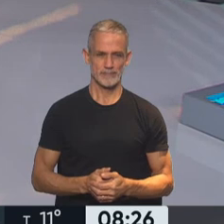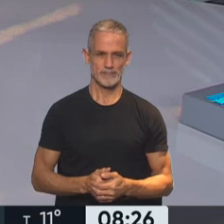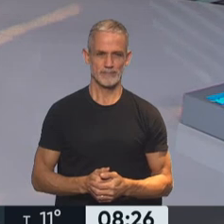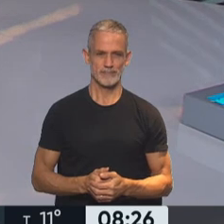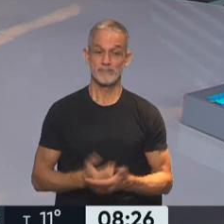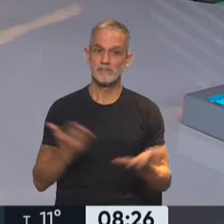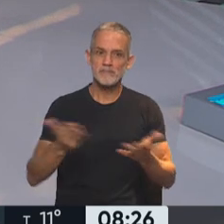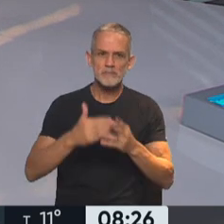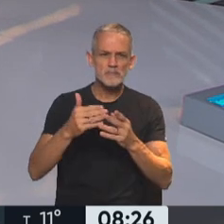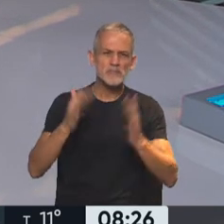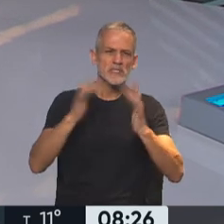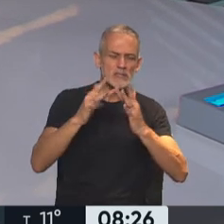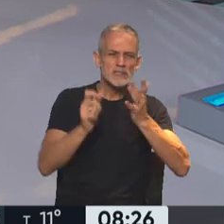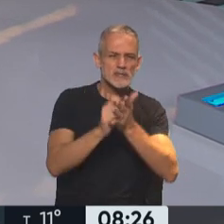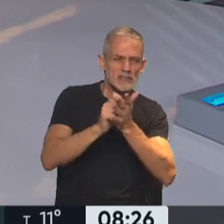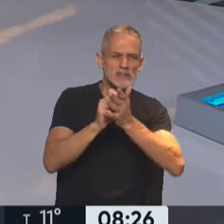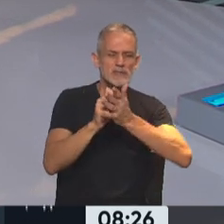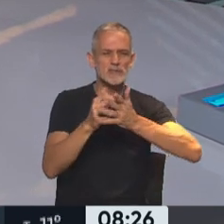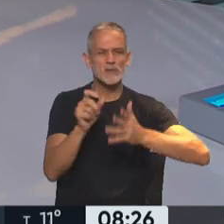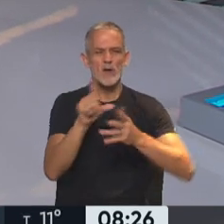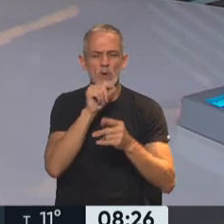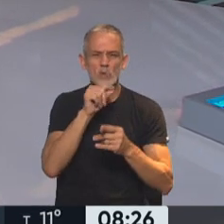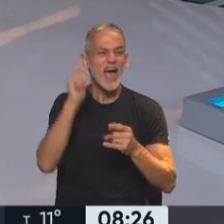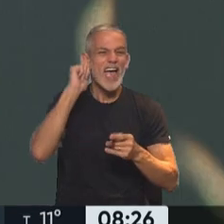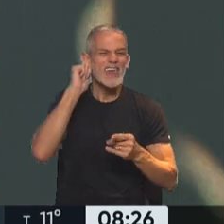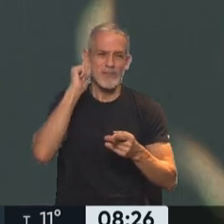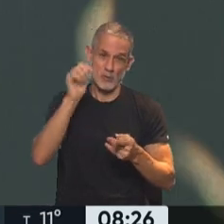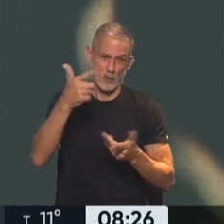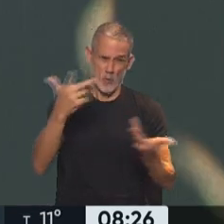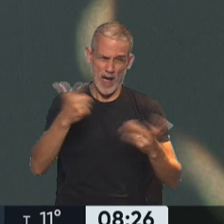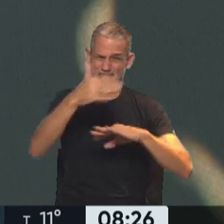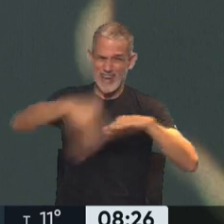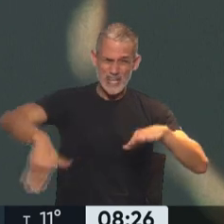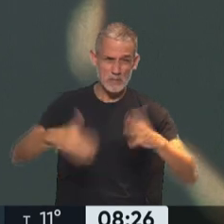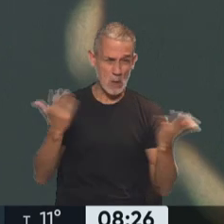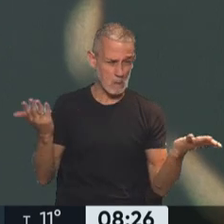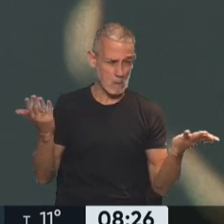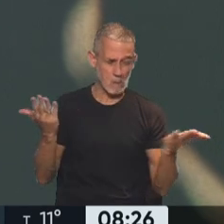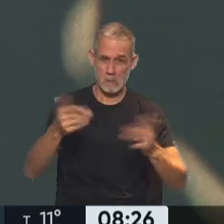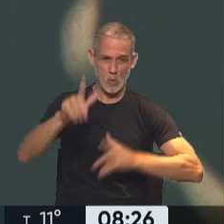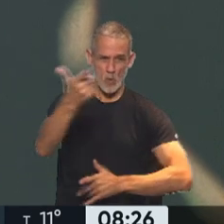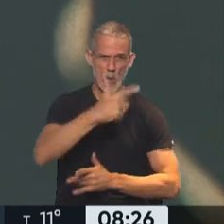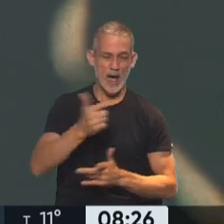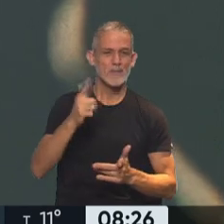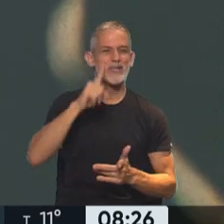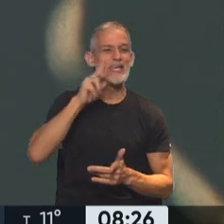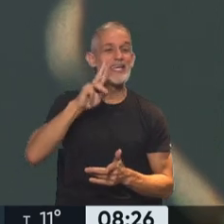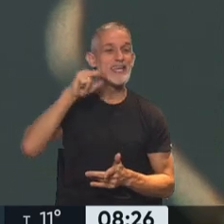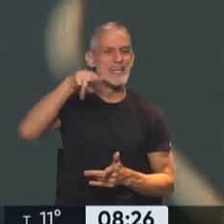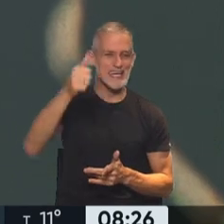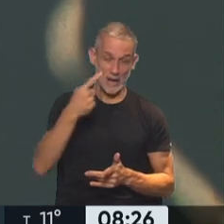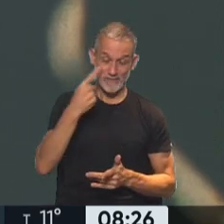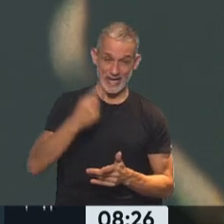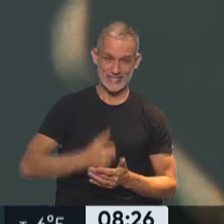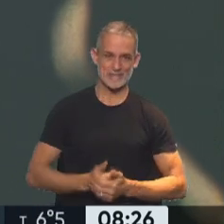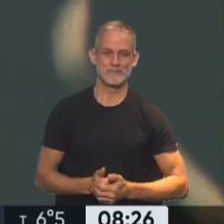Las redes sociales tienen edad, claramente no la tienen, no hay ningún límite y así lo demuestra Irina Sternig, así que